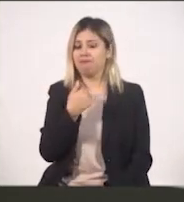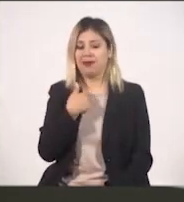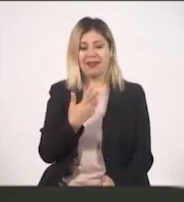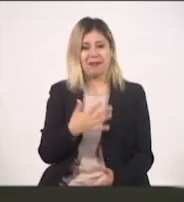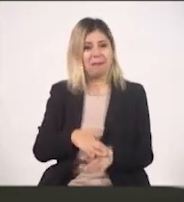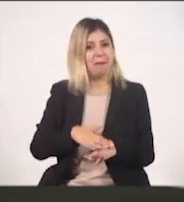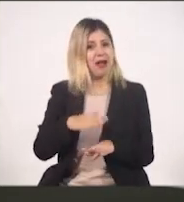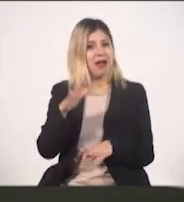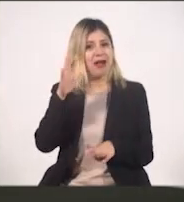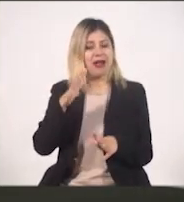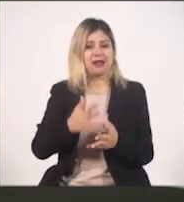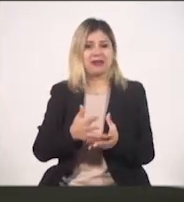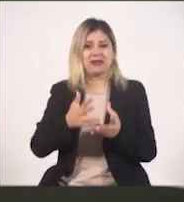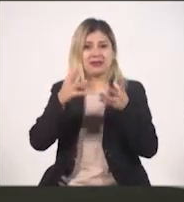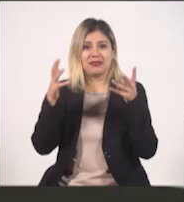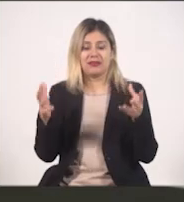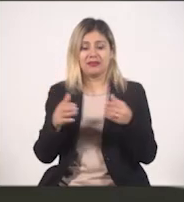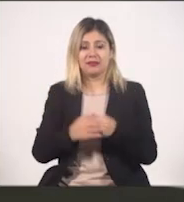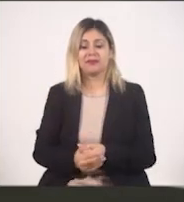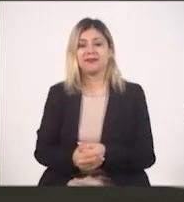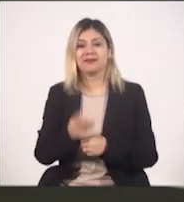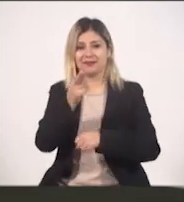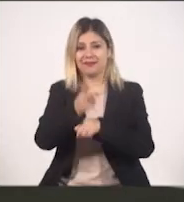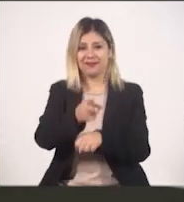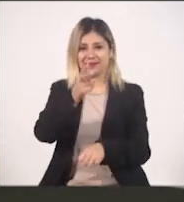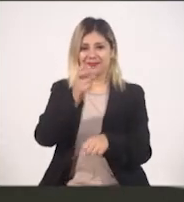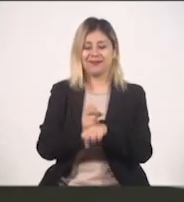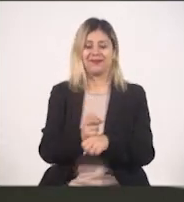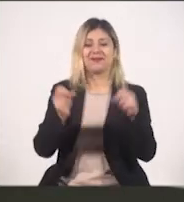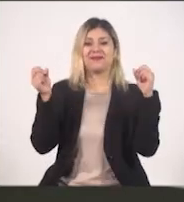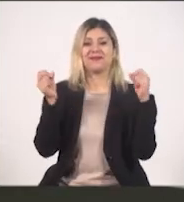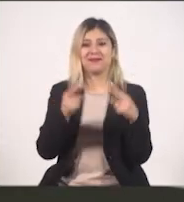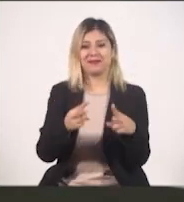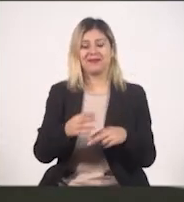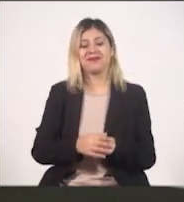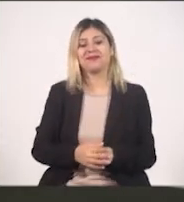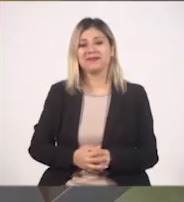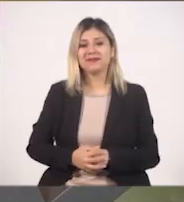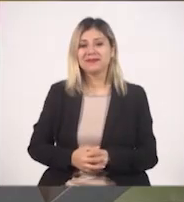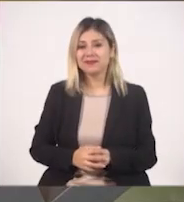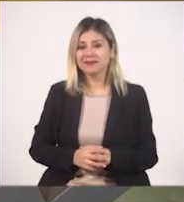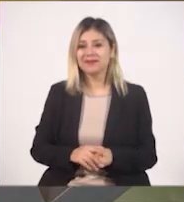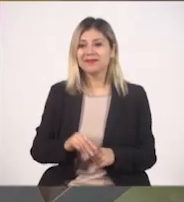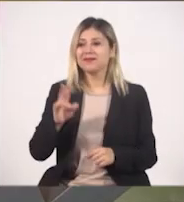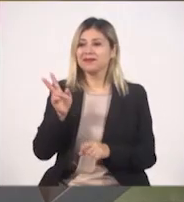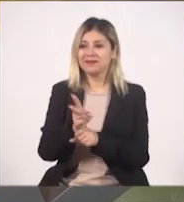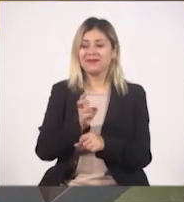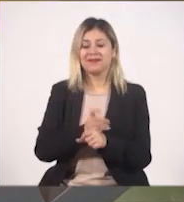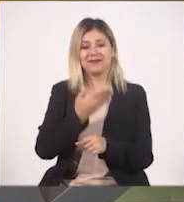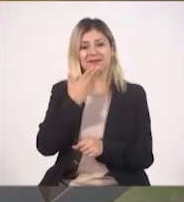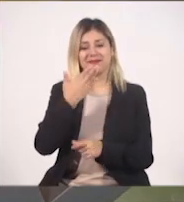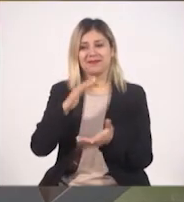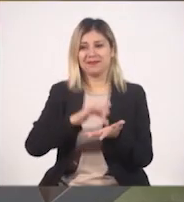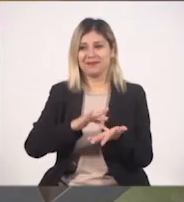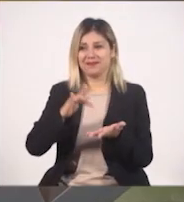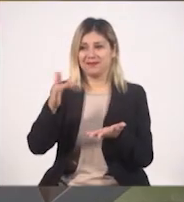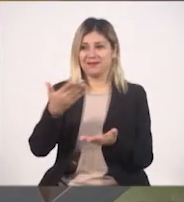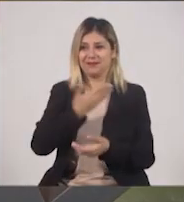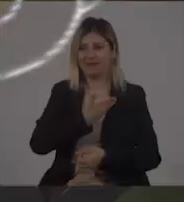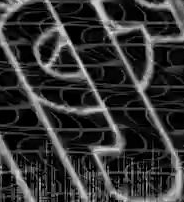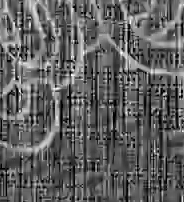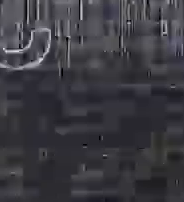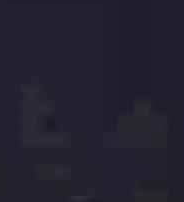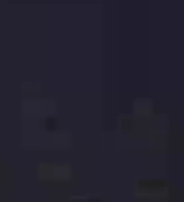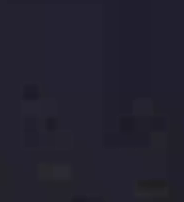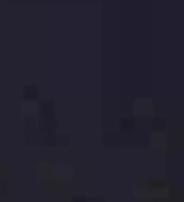les recomiendo visitarnos y en Chiquilistlán nos esperamos con las manos abiertas. Ahí está la invitación. Presidente, muchas gracias. Gracias a ustedes por